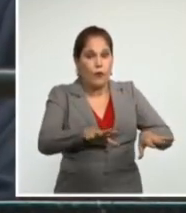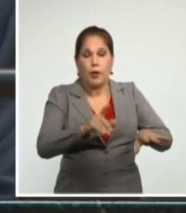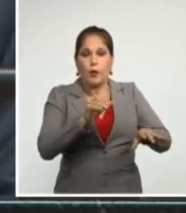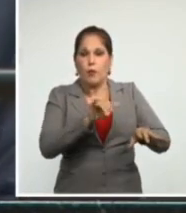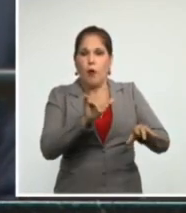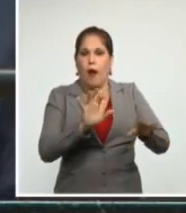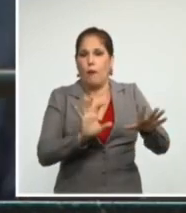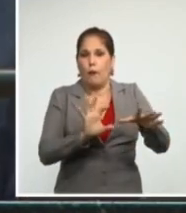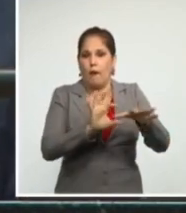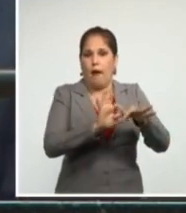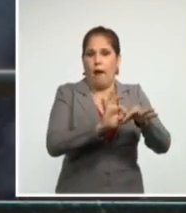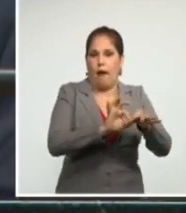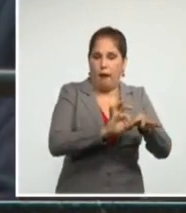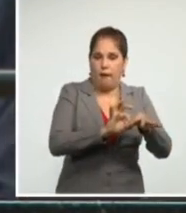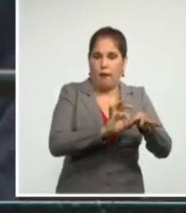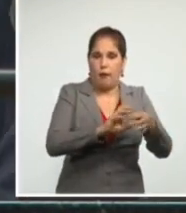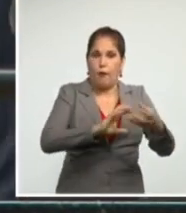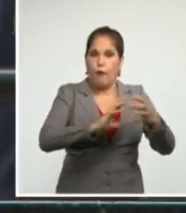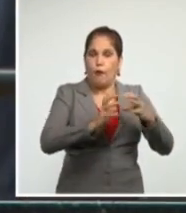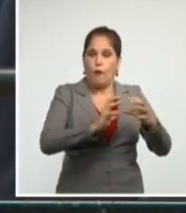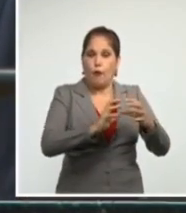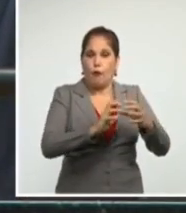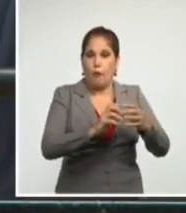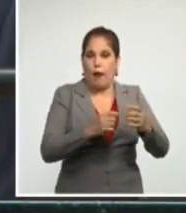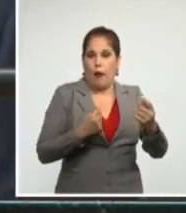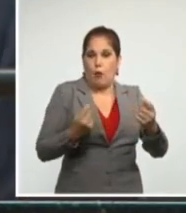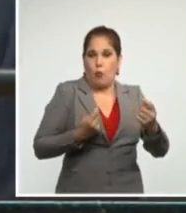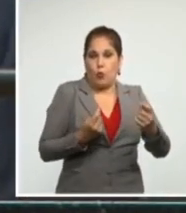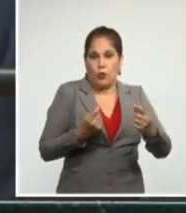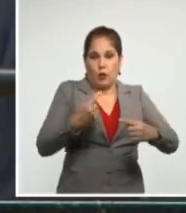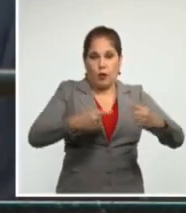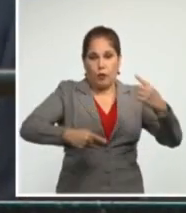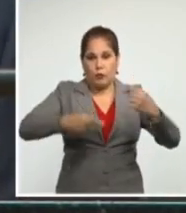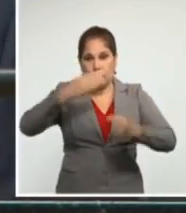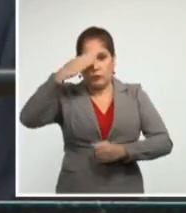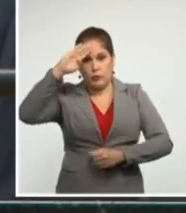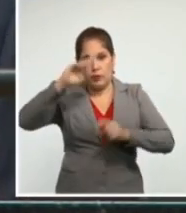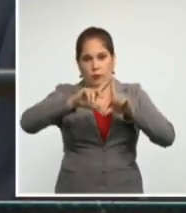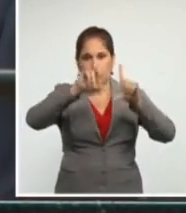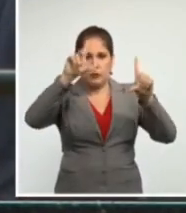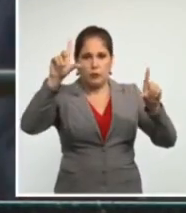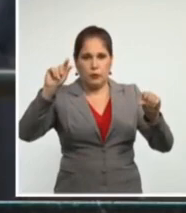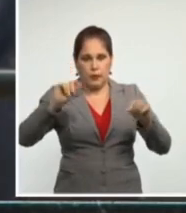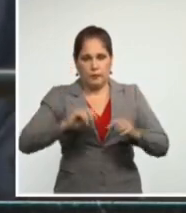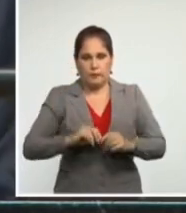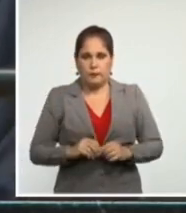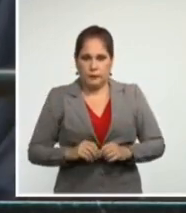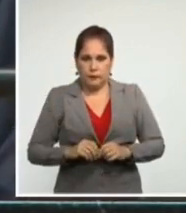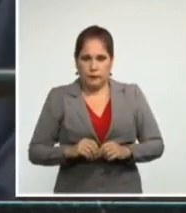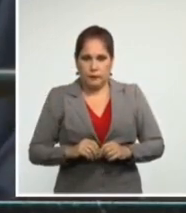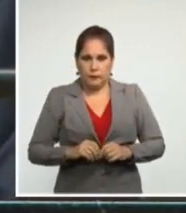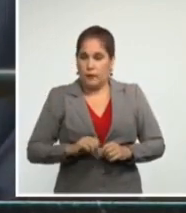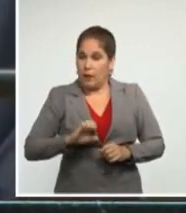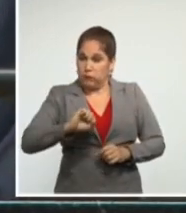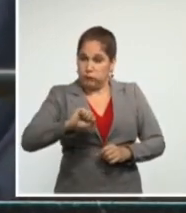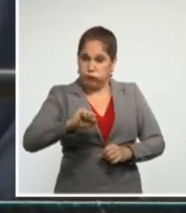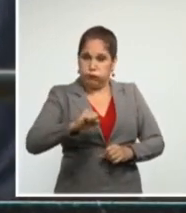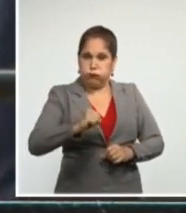en su despiadada guerra no convencional. El recrudeció